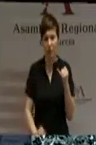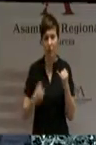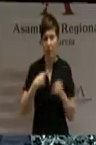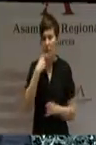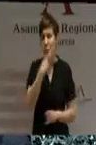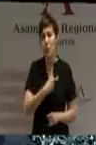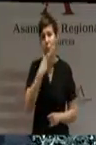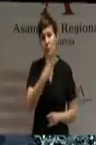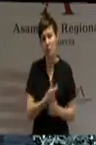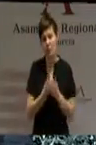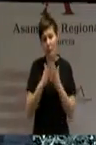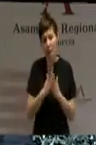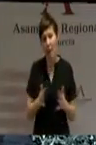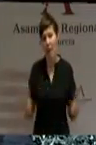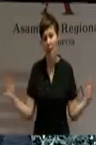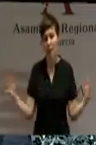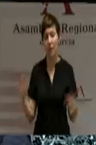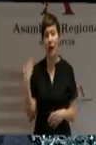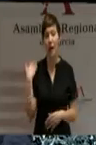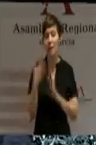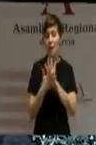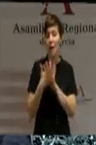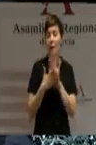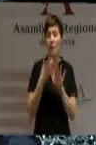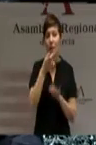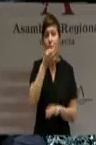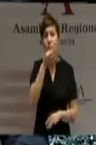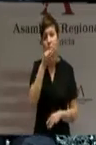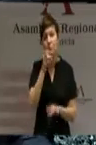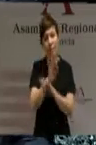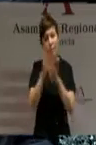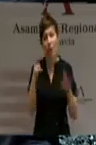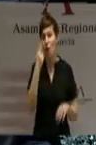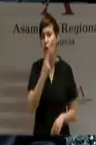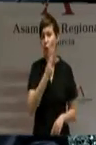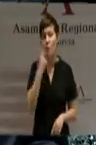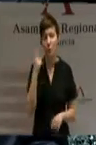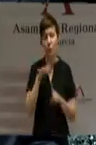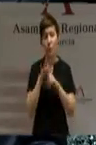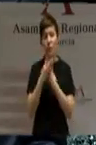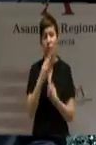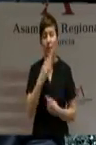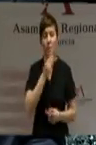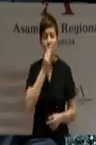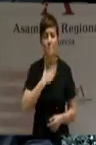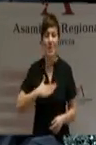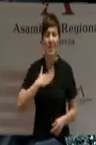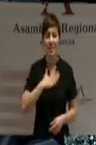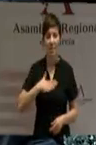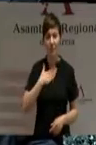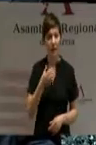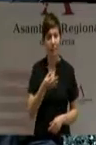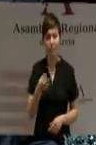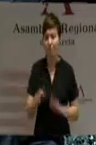Ayer quedó claro su compromiso de seguir manteniendo por encima de todo el estado del bienestar y sus tres